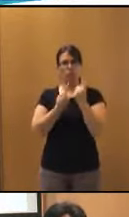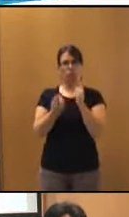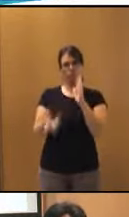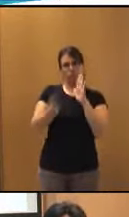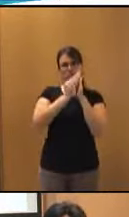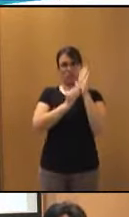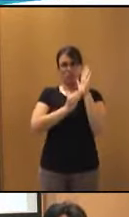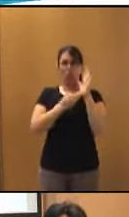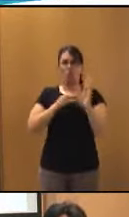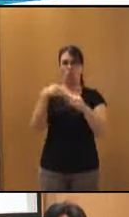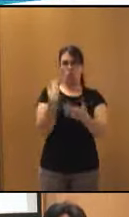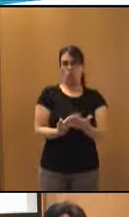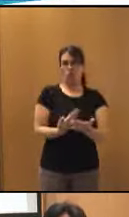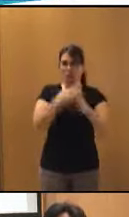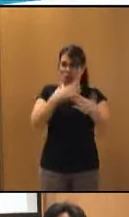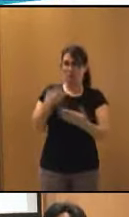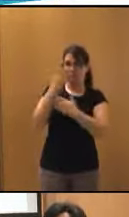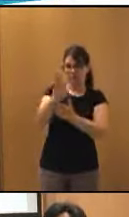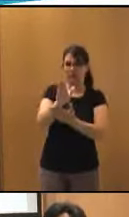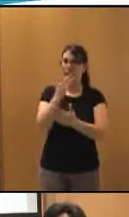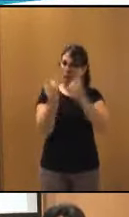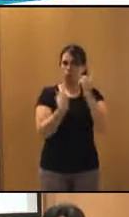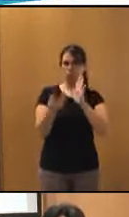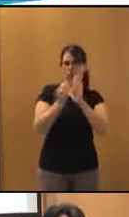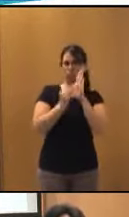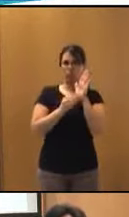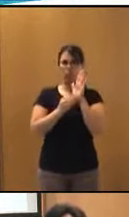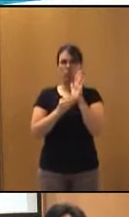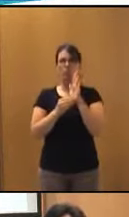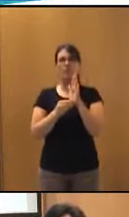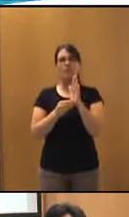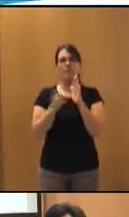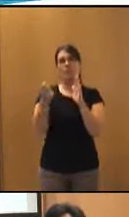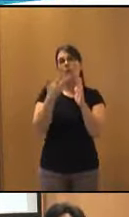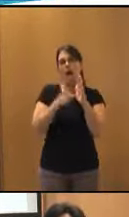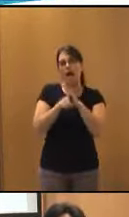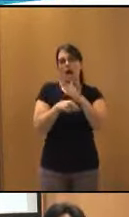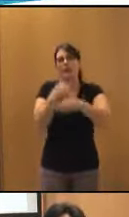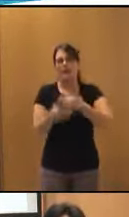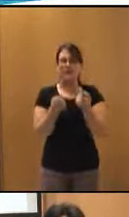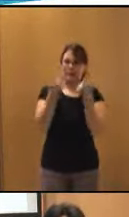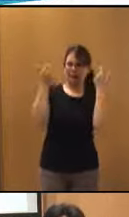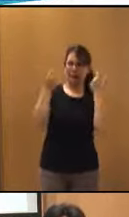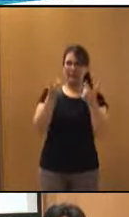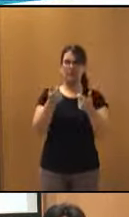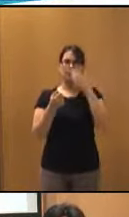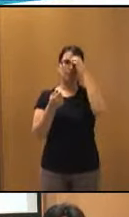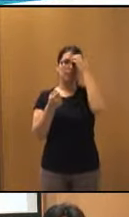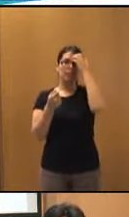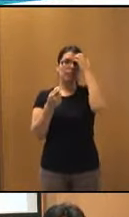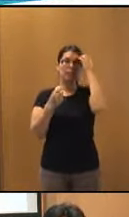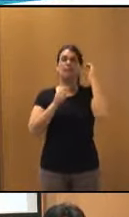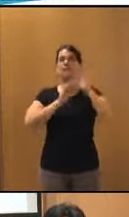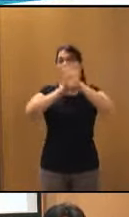en el documento que estamos presentando ahora y, bueno, pues son pequeños avances. Y, finalmente, también podéis